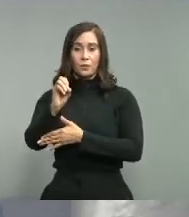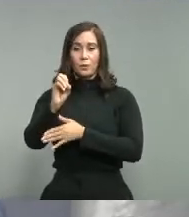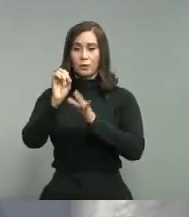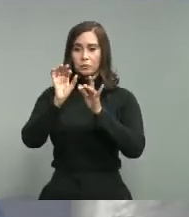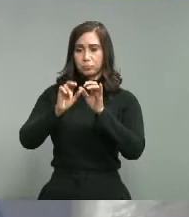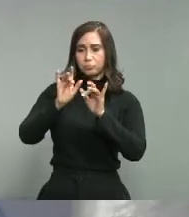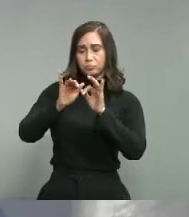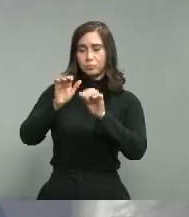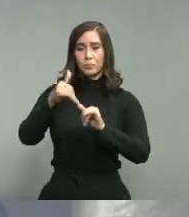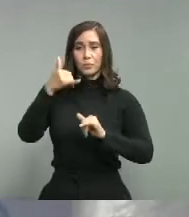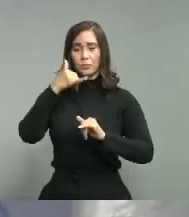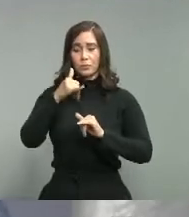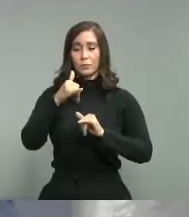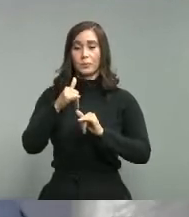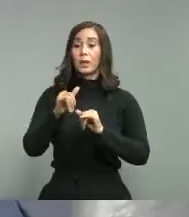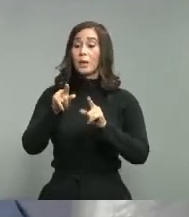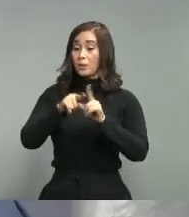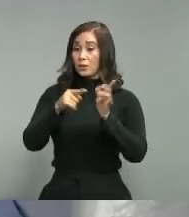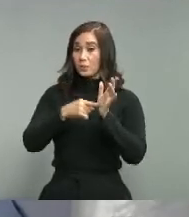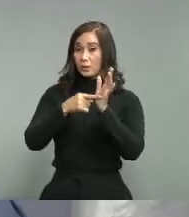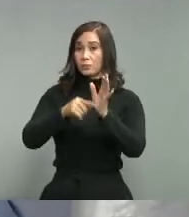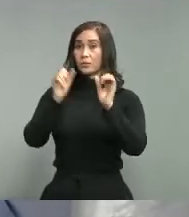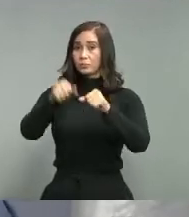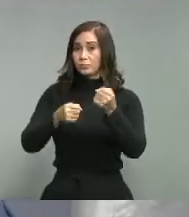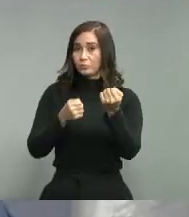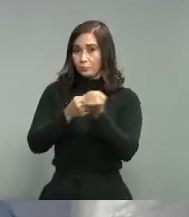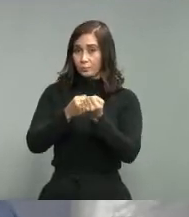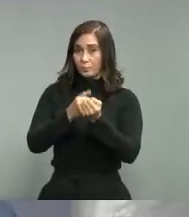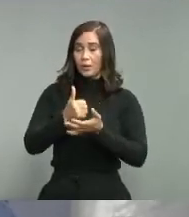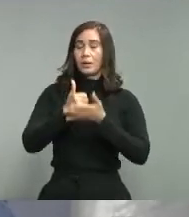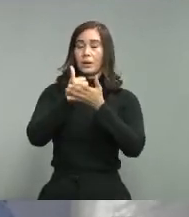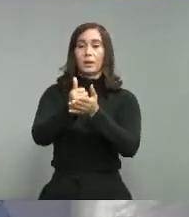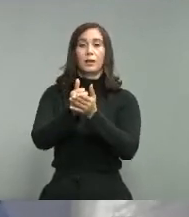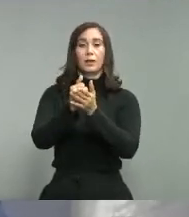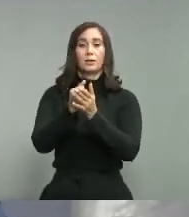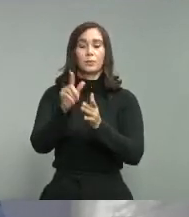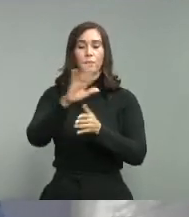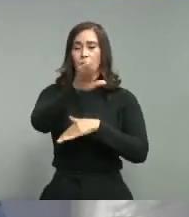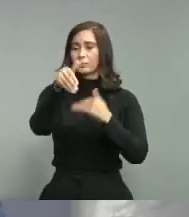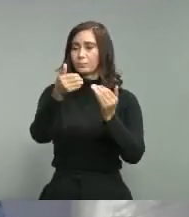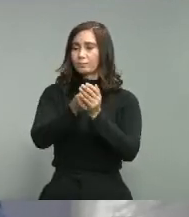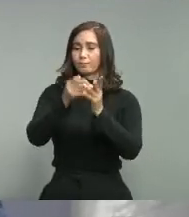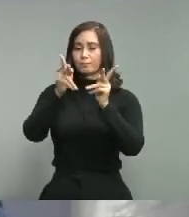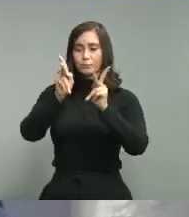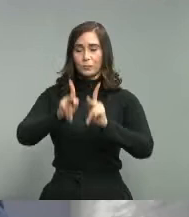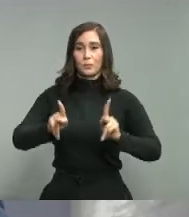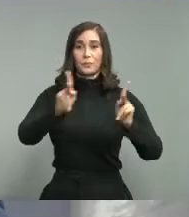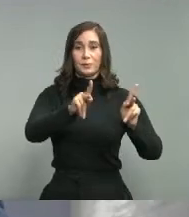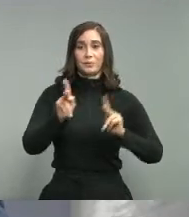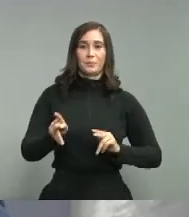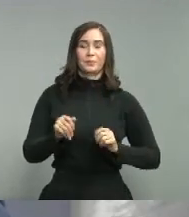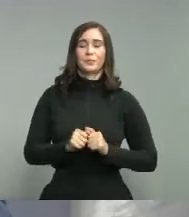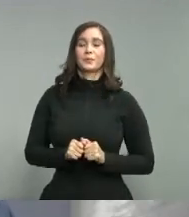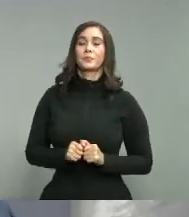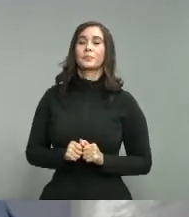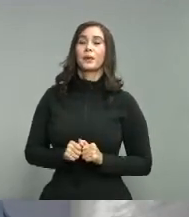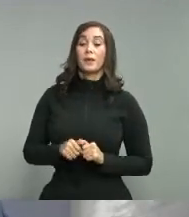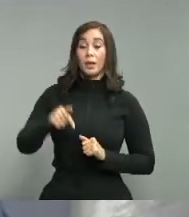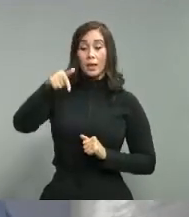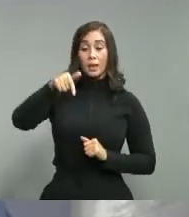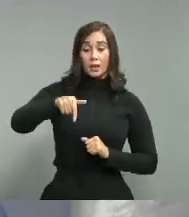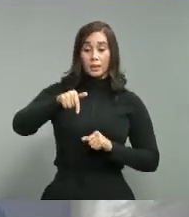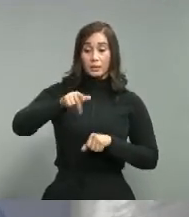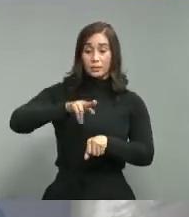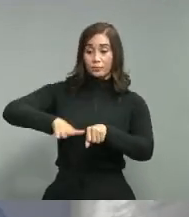eficiencia en la prestación de un servicio remoto a toda la población tanto del territorio